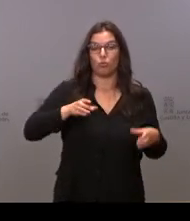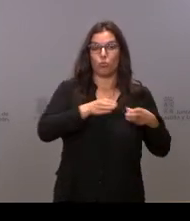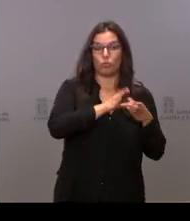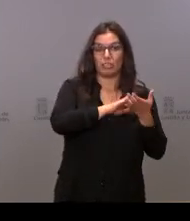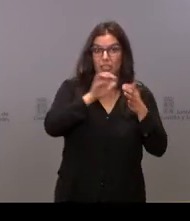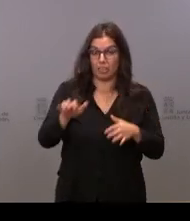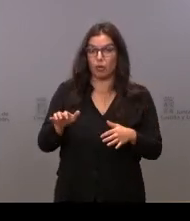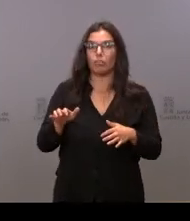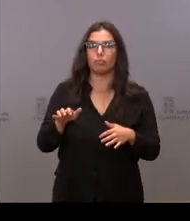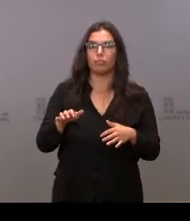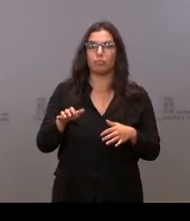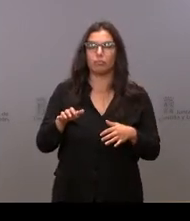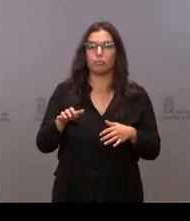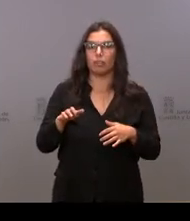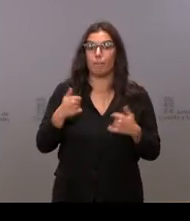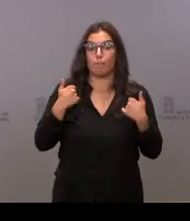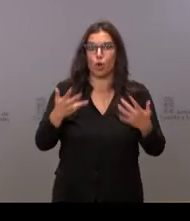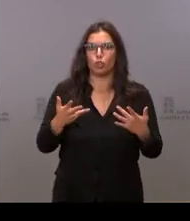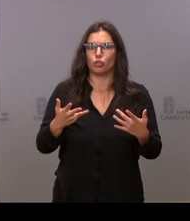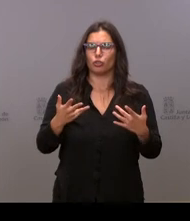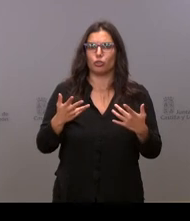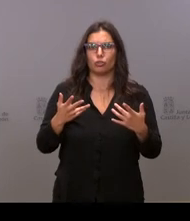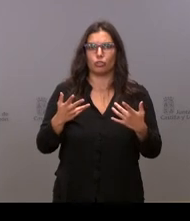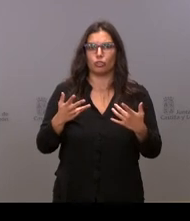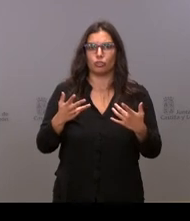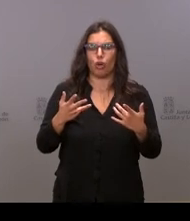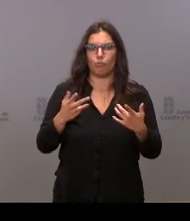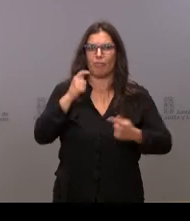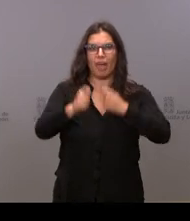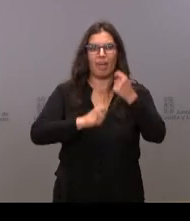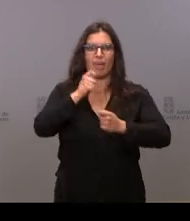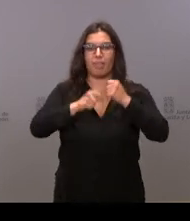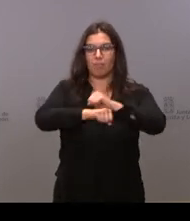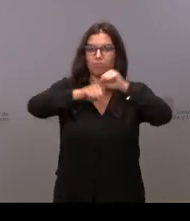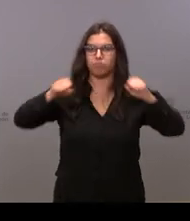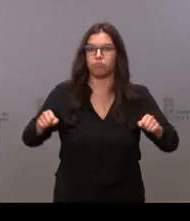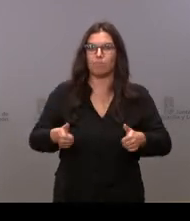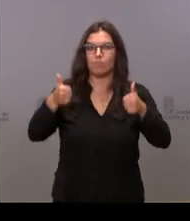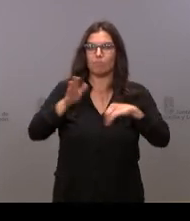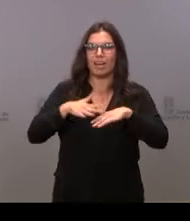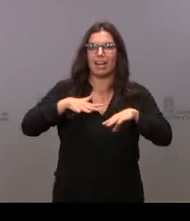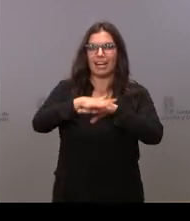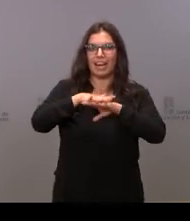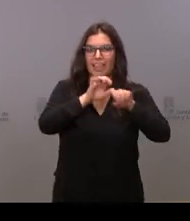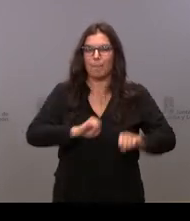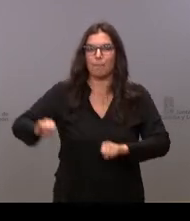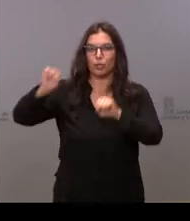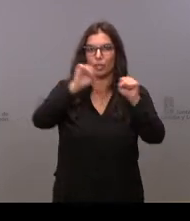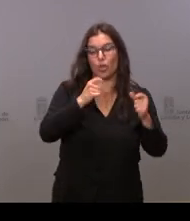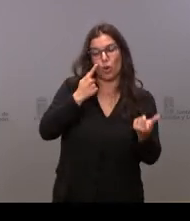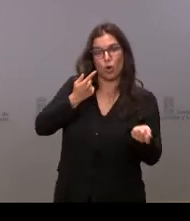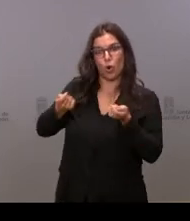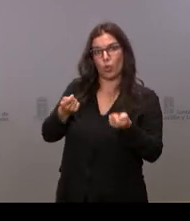León actuamos con proactitud, reforzando la red de protección, coordinándonos con